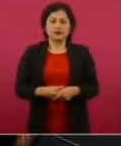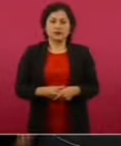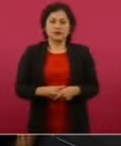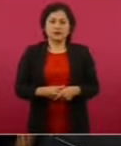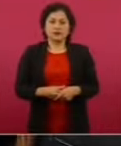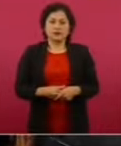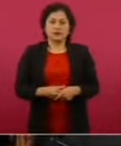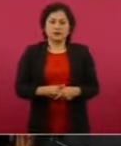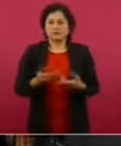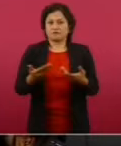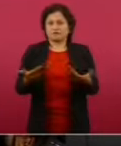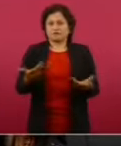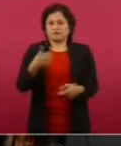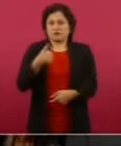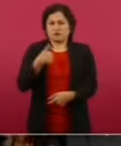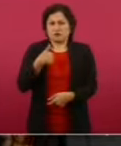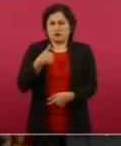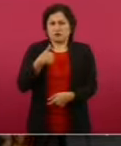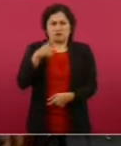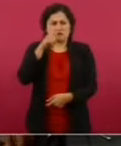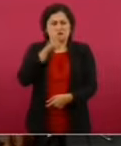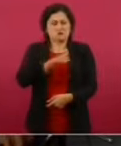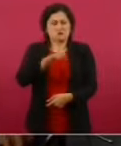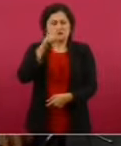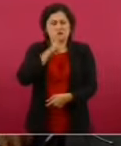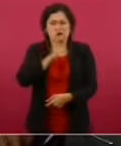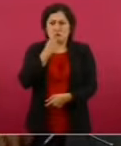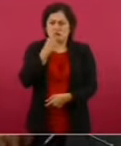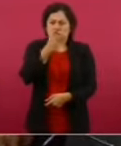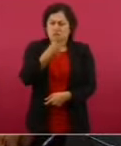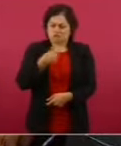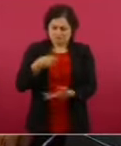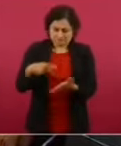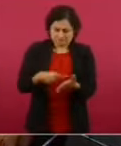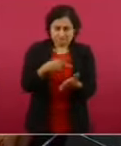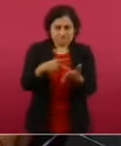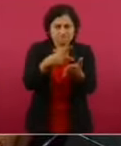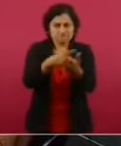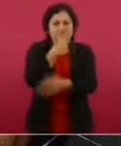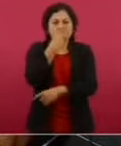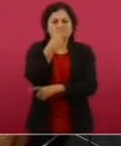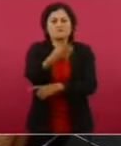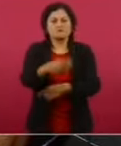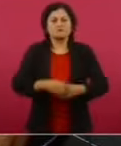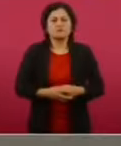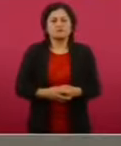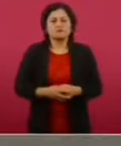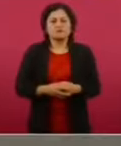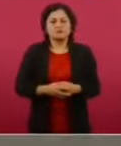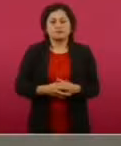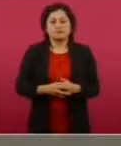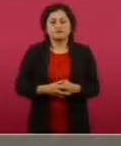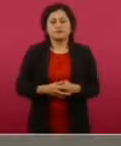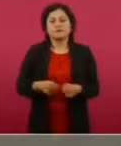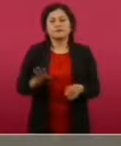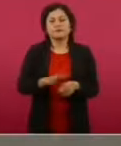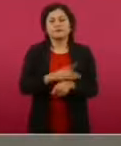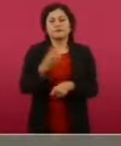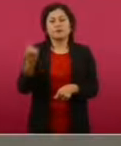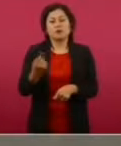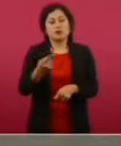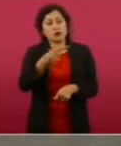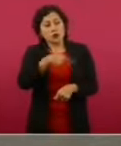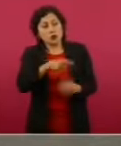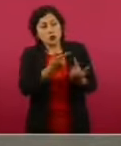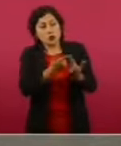Siempre lo he dicho y lo repito, porque además como no les gusta a mis adversarios,